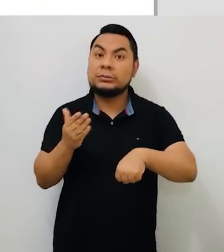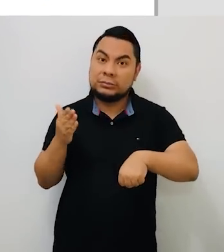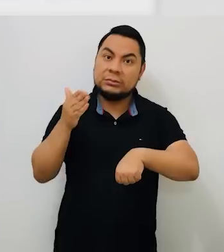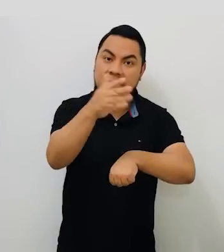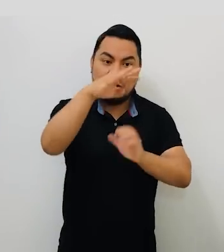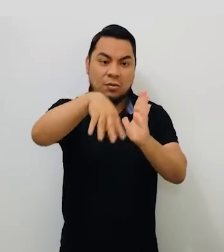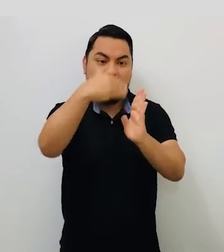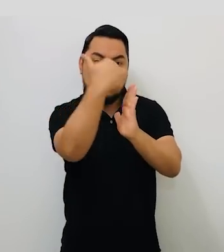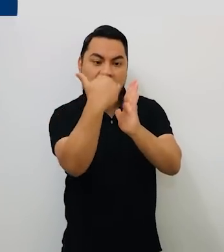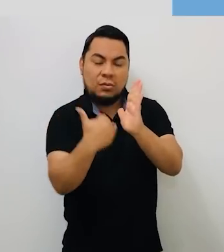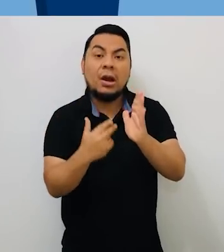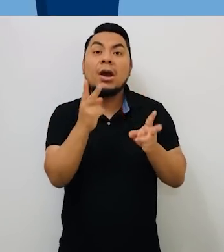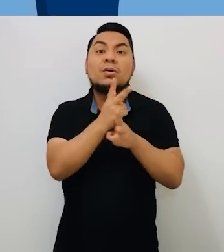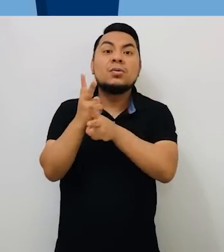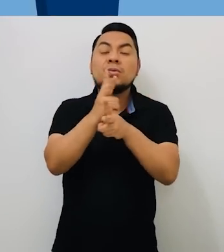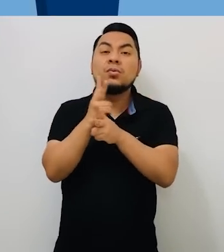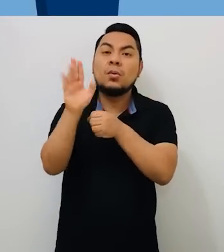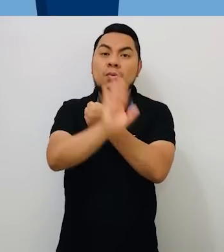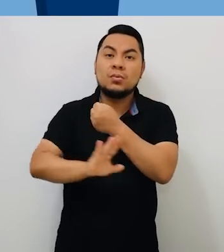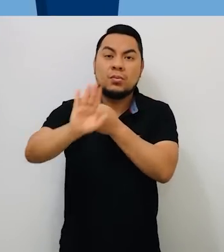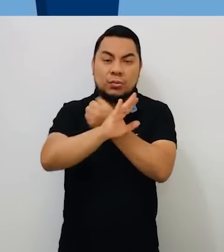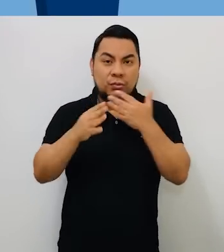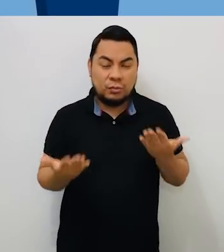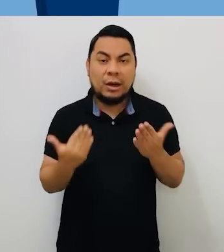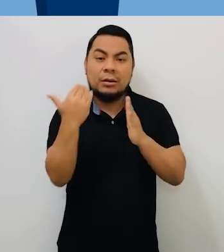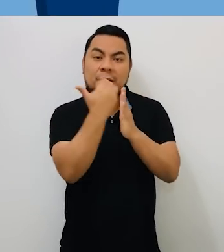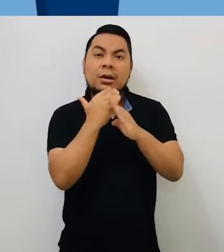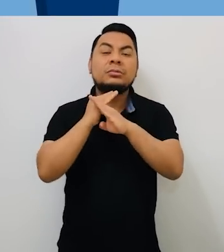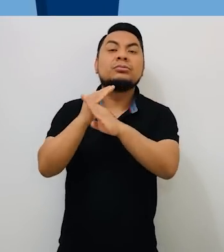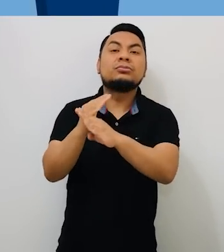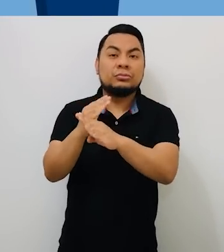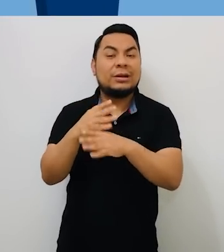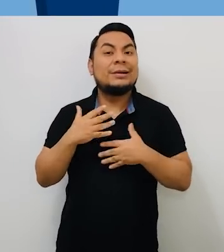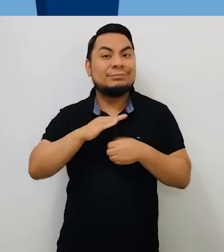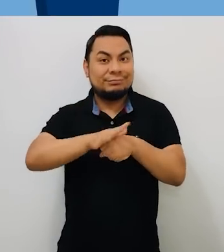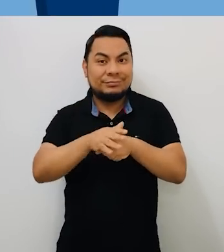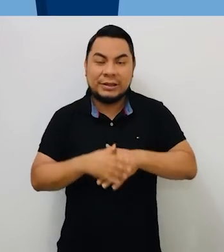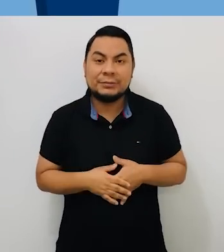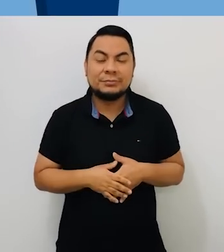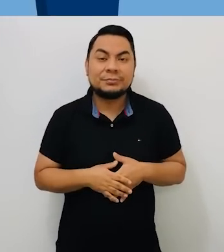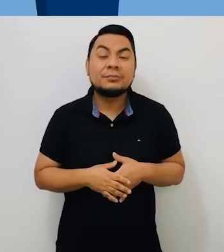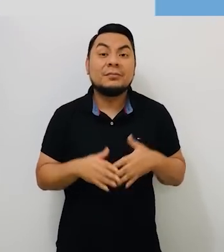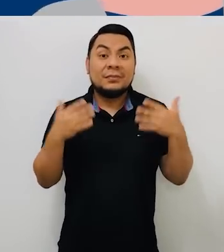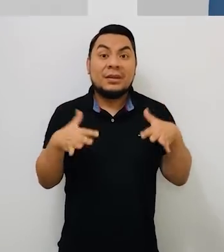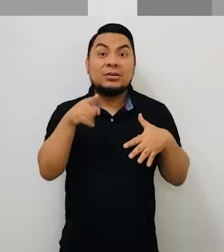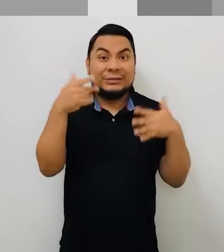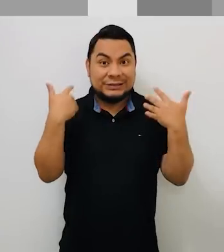recomendado y cumplir con las medidas de seguridad y prevención vigentes contra la COVID-19.